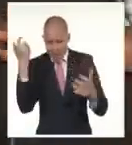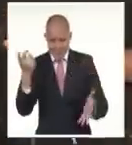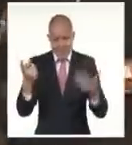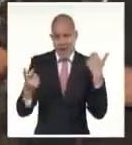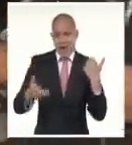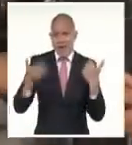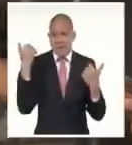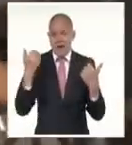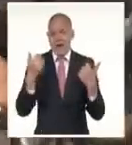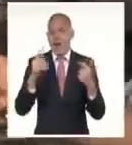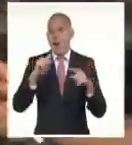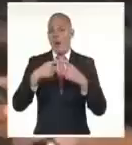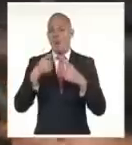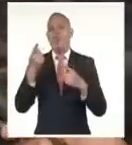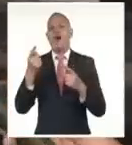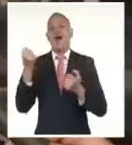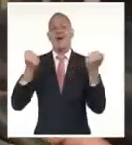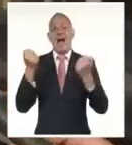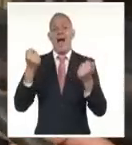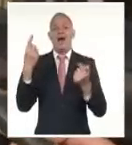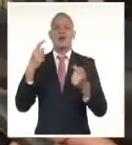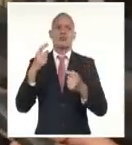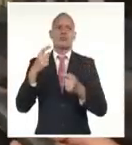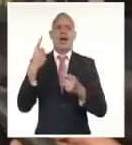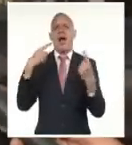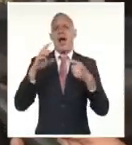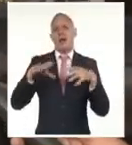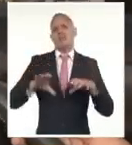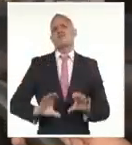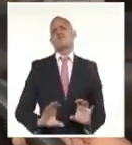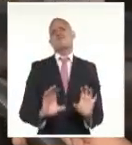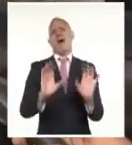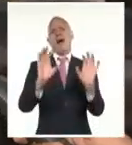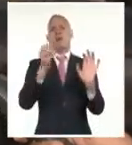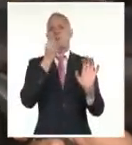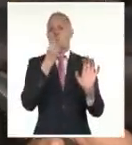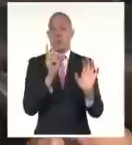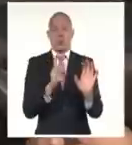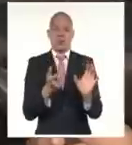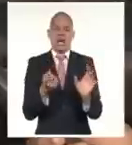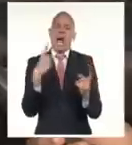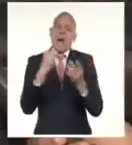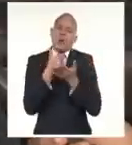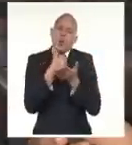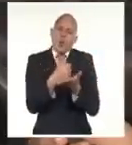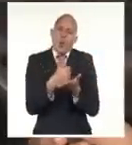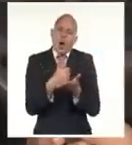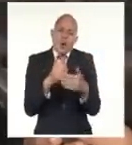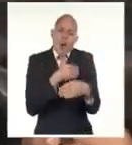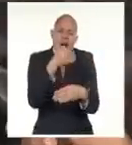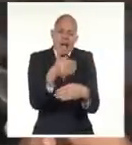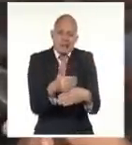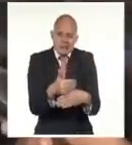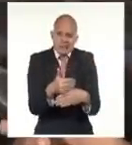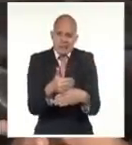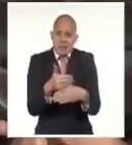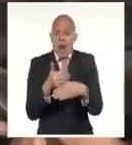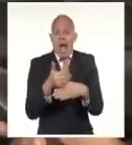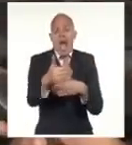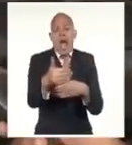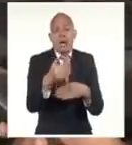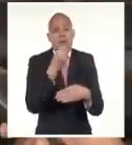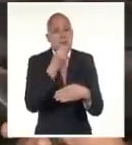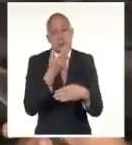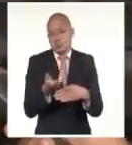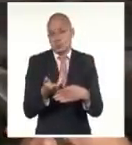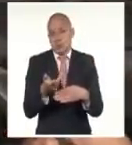penetrado con alguna de las máquinas para humanizar un poco el trabajo de los bomberos. Son trabajos minuciosos,